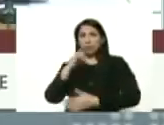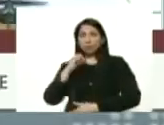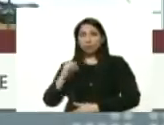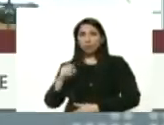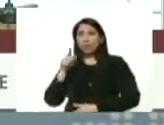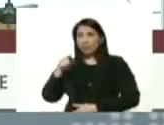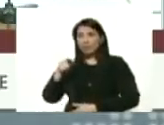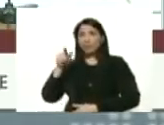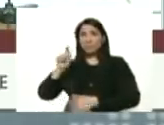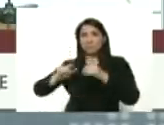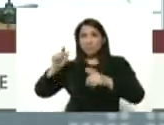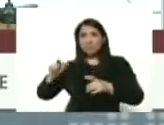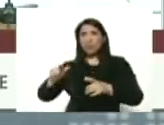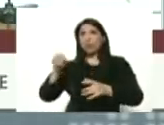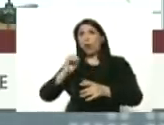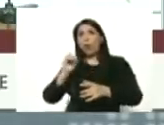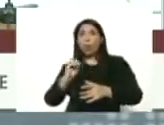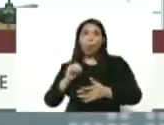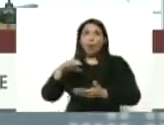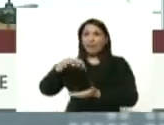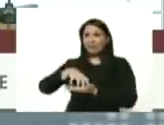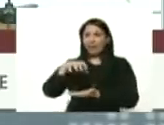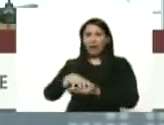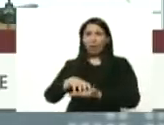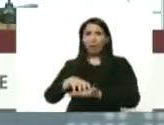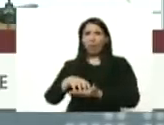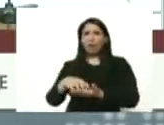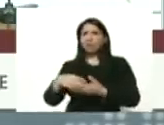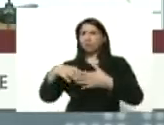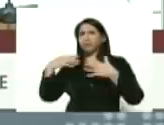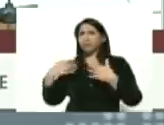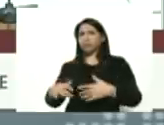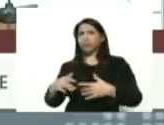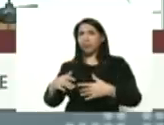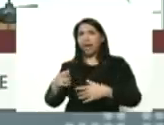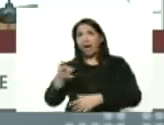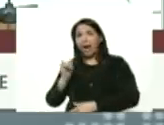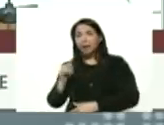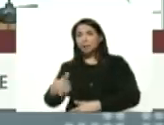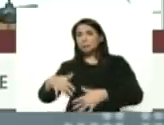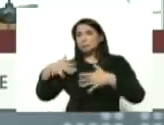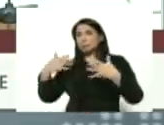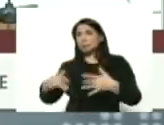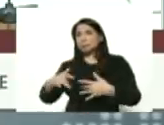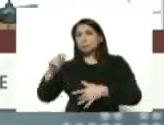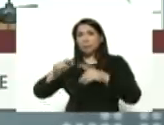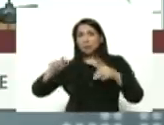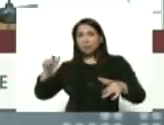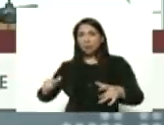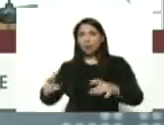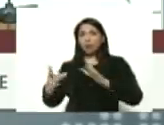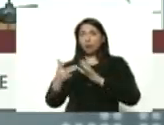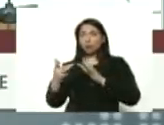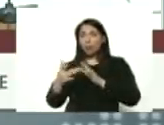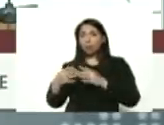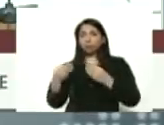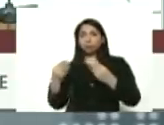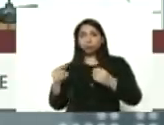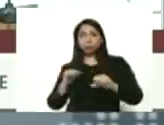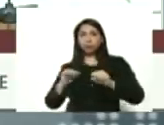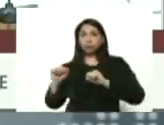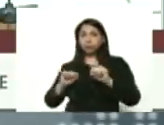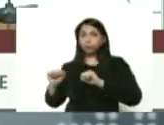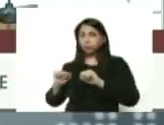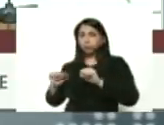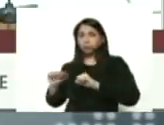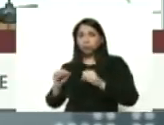poblados muy populosos de mucha concentración de población de mucho contacto de mucho movimiento